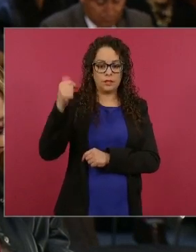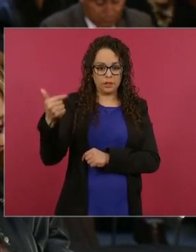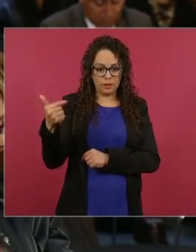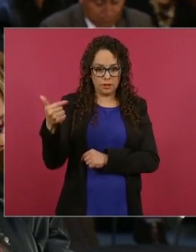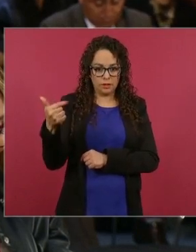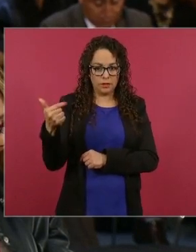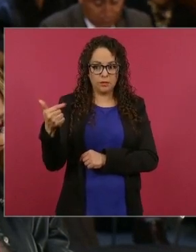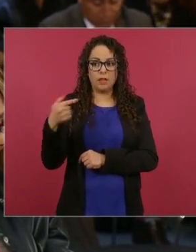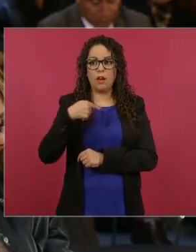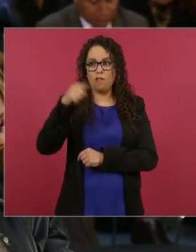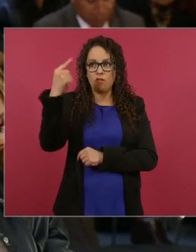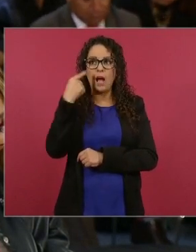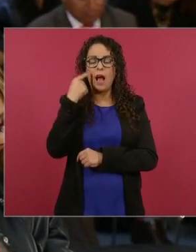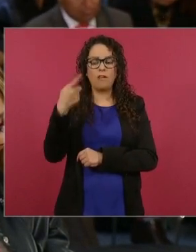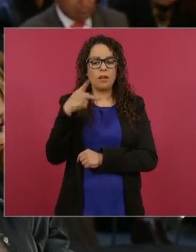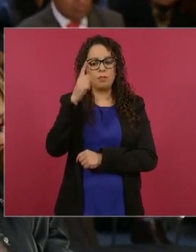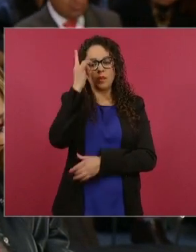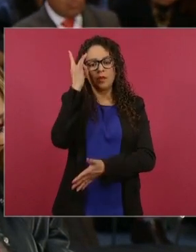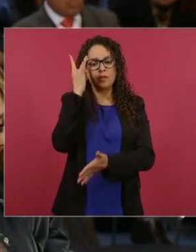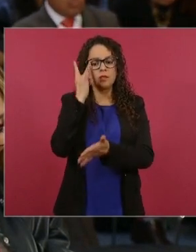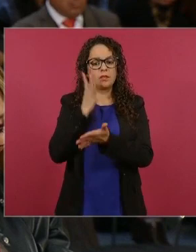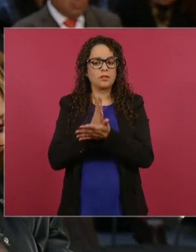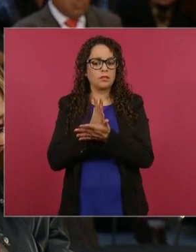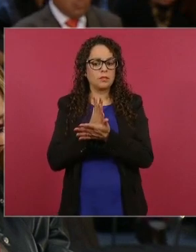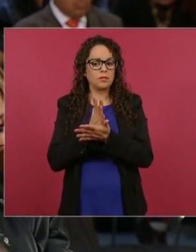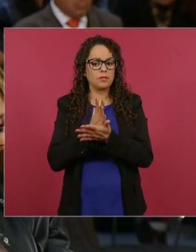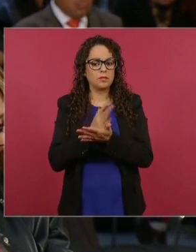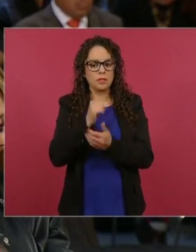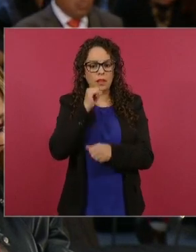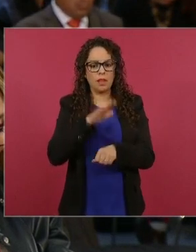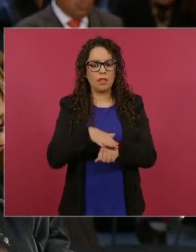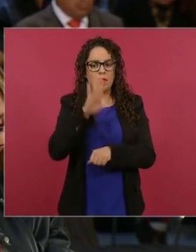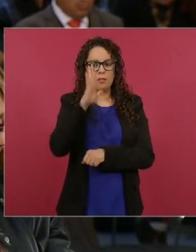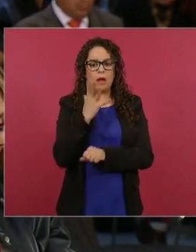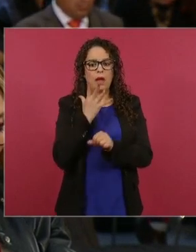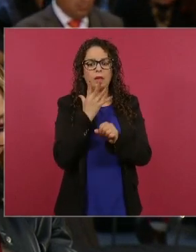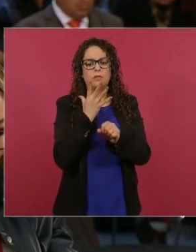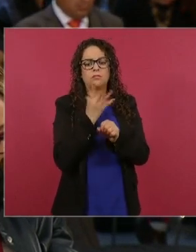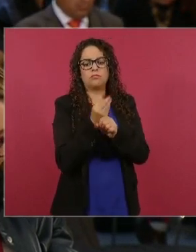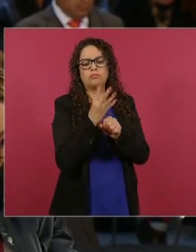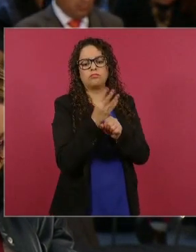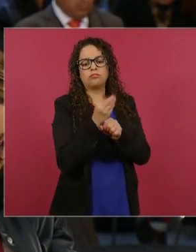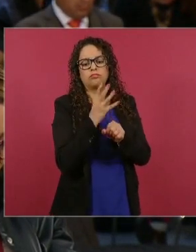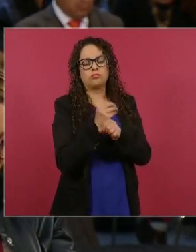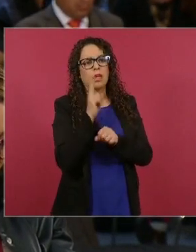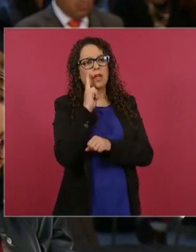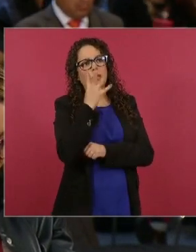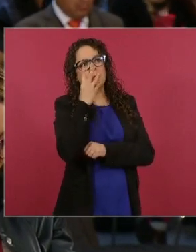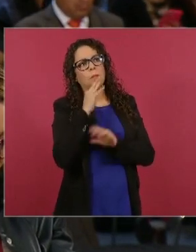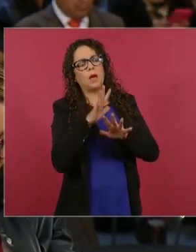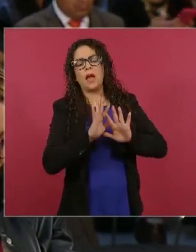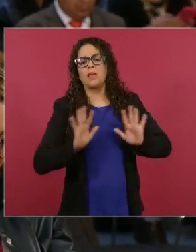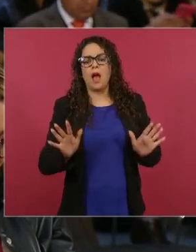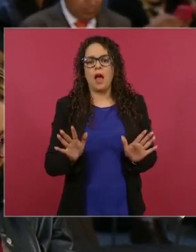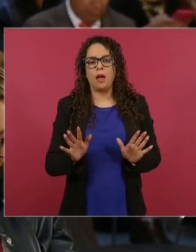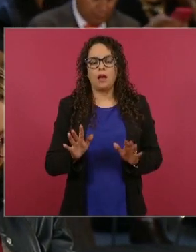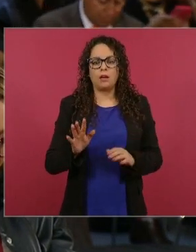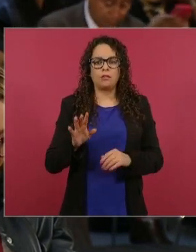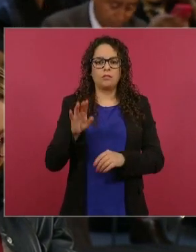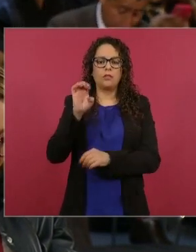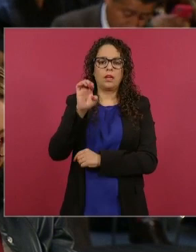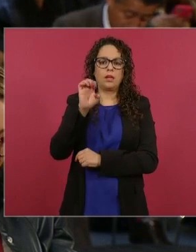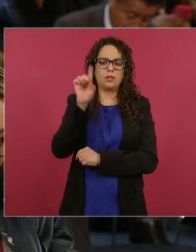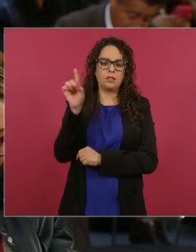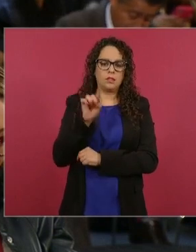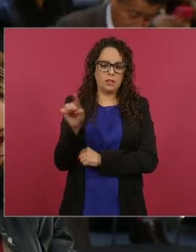y sólo hizo un dragado cosmético para la celebración Cedillo igual que Fox Calderón y Peña